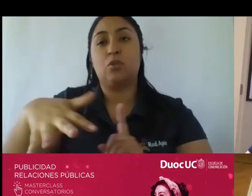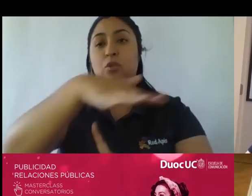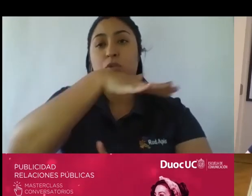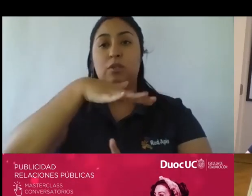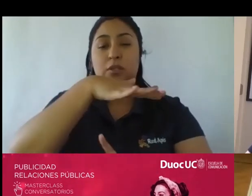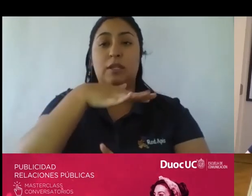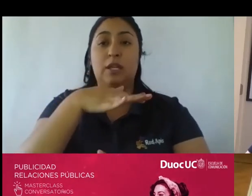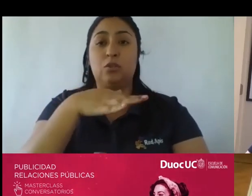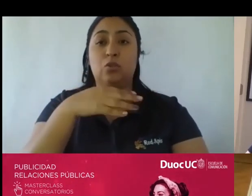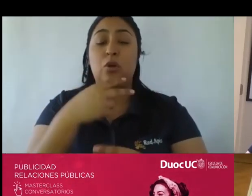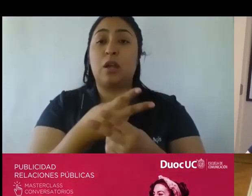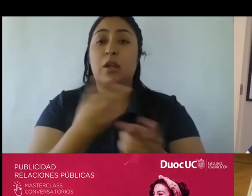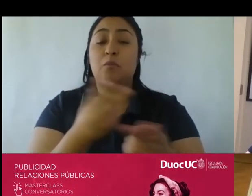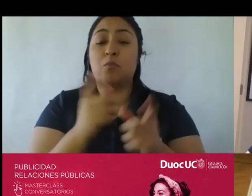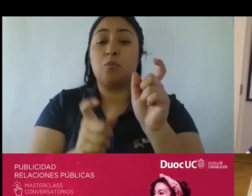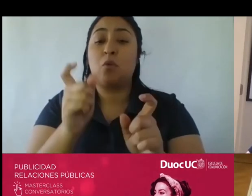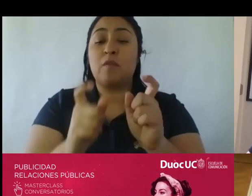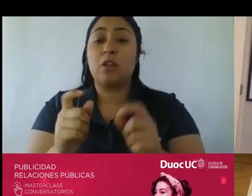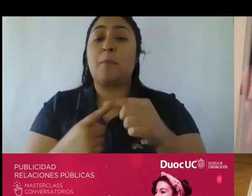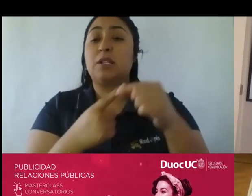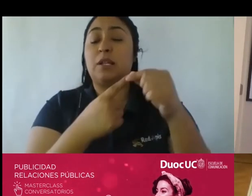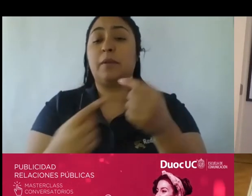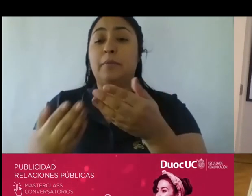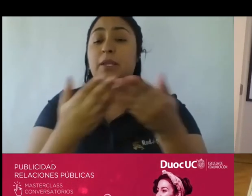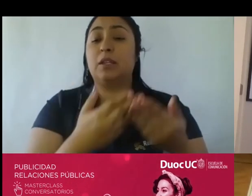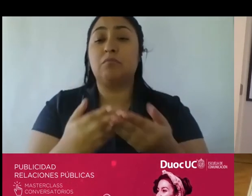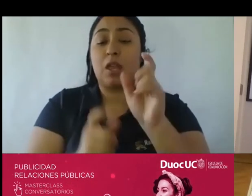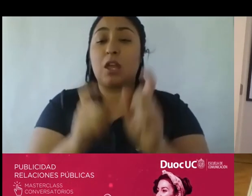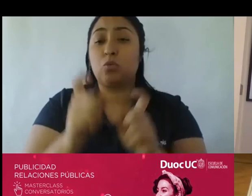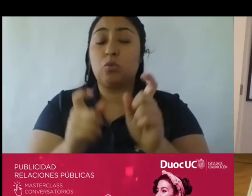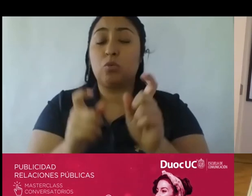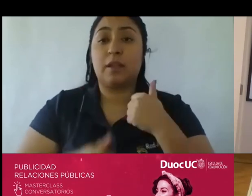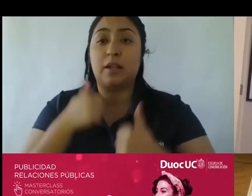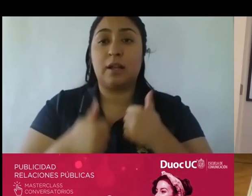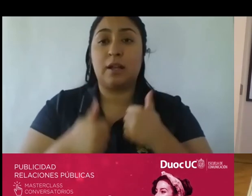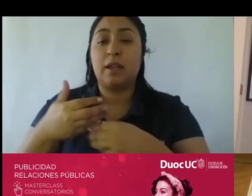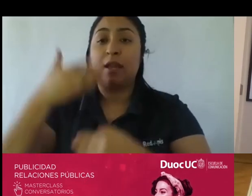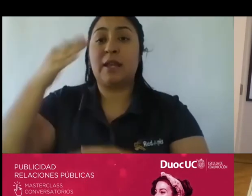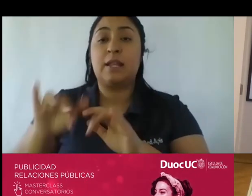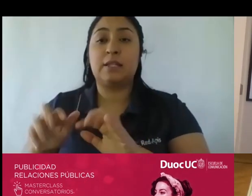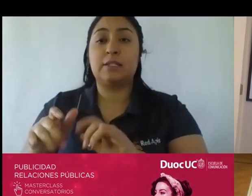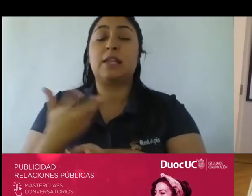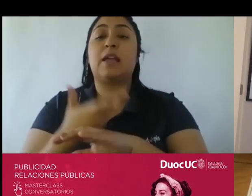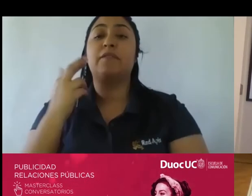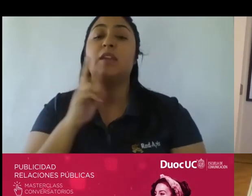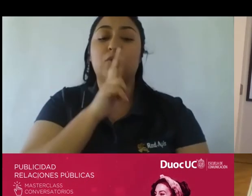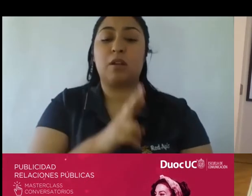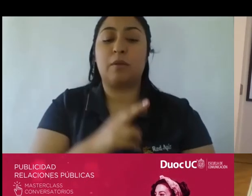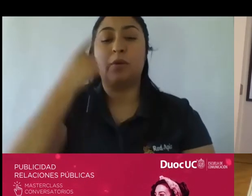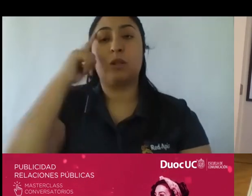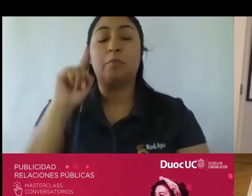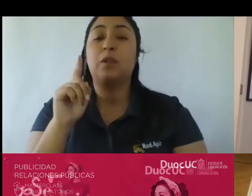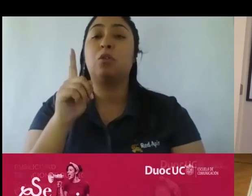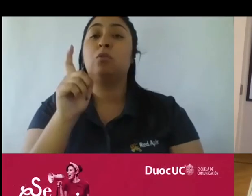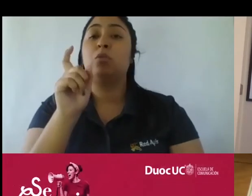principalmente estudiantes de nuestras carreras que en el chat había una respuesta ya pero hay una chica que pregunta ¿qué